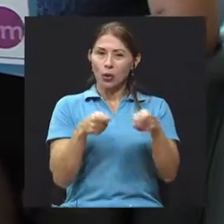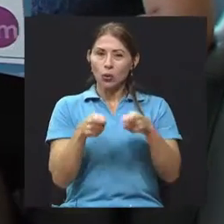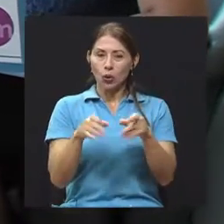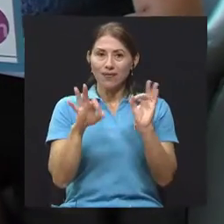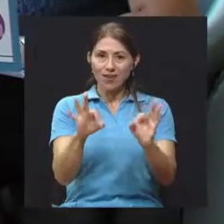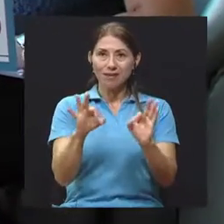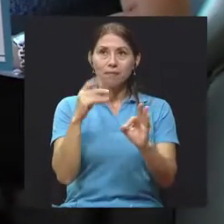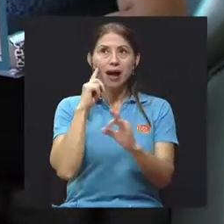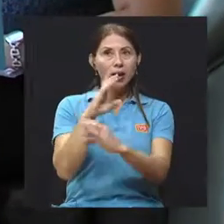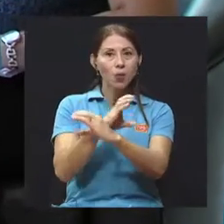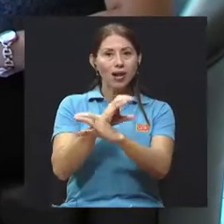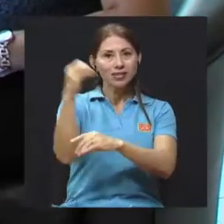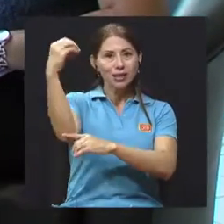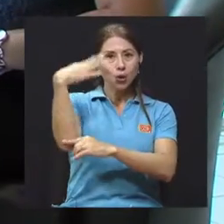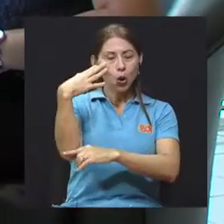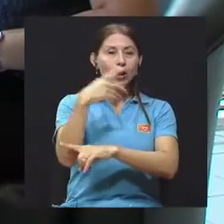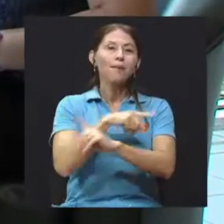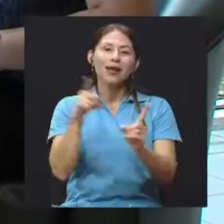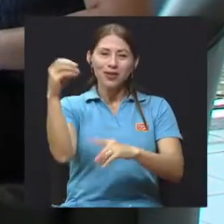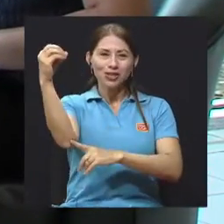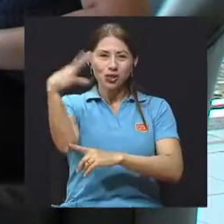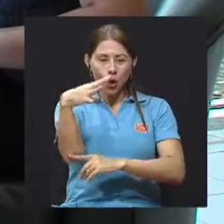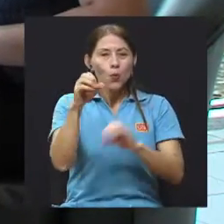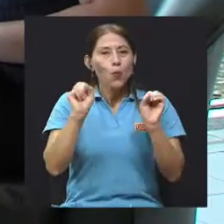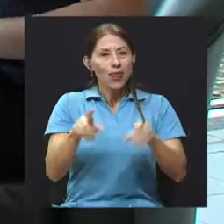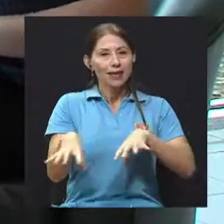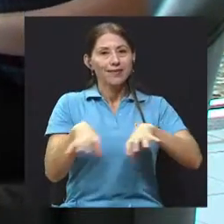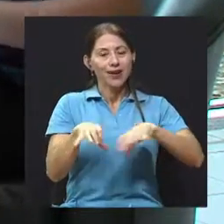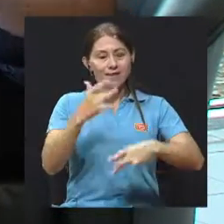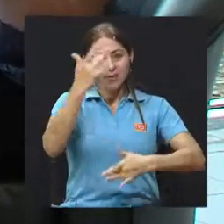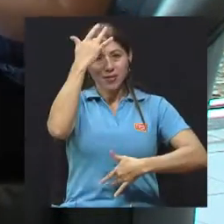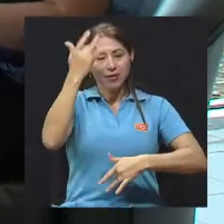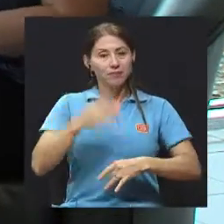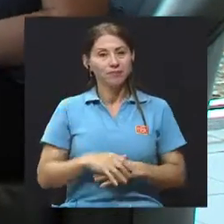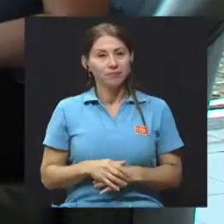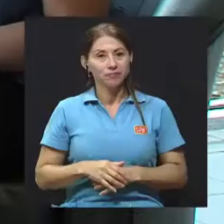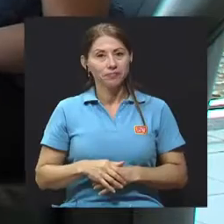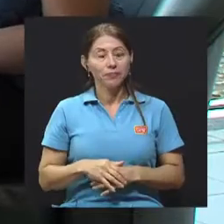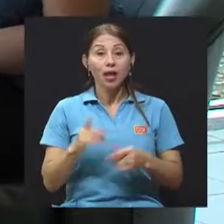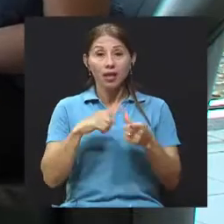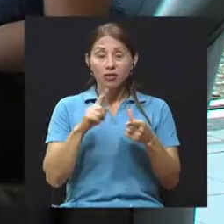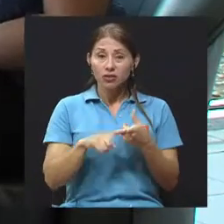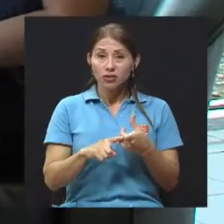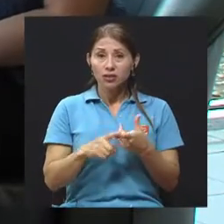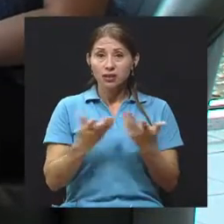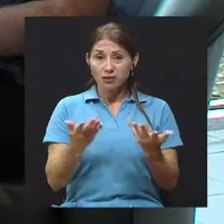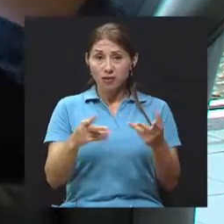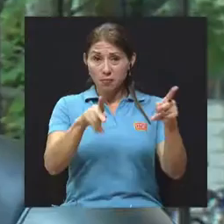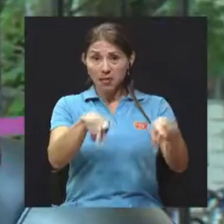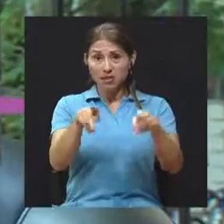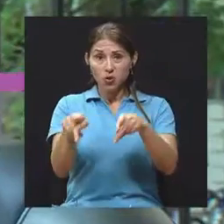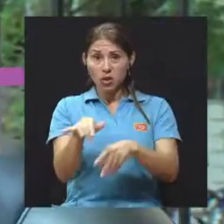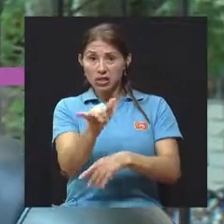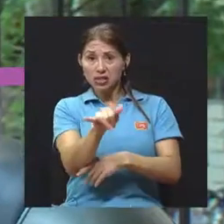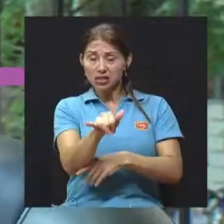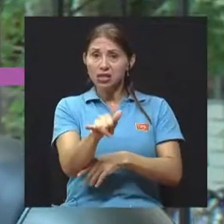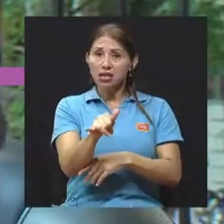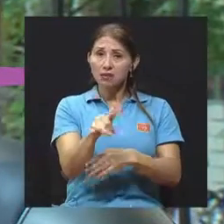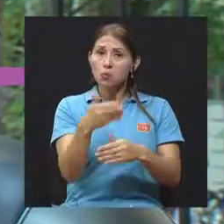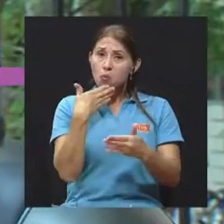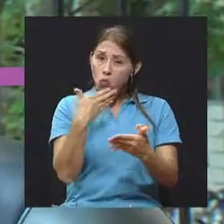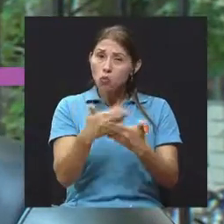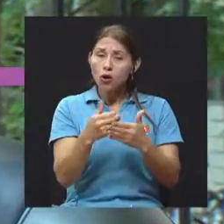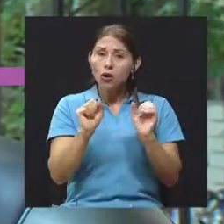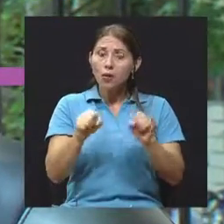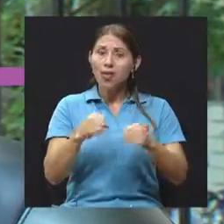al sol, pero la realidad es que va a activar la enfermedad en la gran mayoría de los casos. Y entonces sería conveniente para este tipo de pacientes practicar algún deporte,